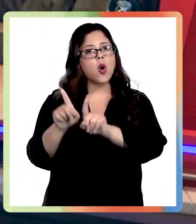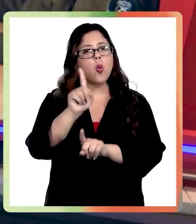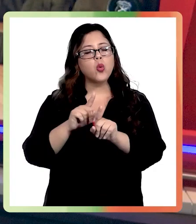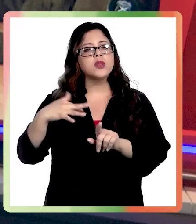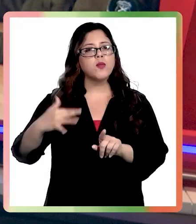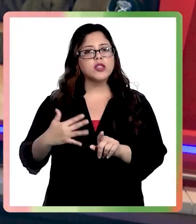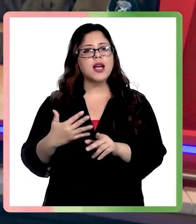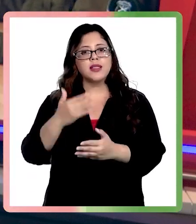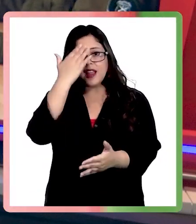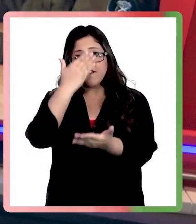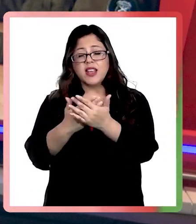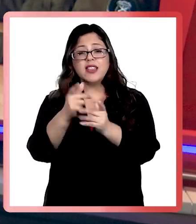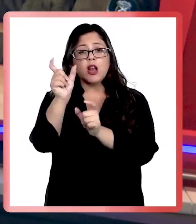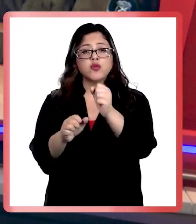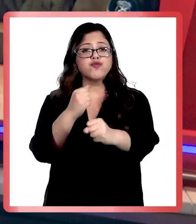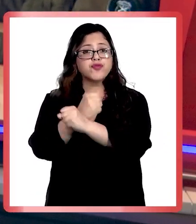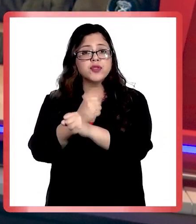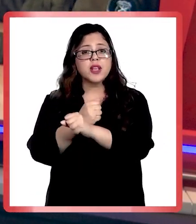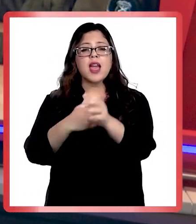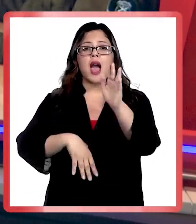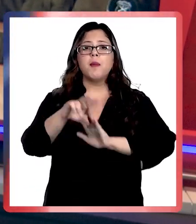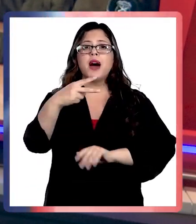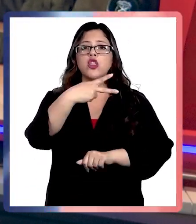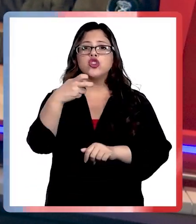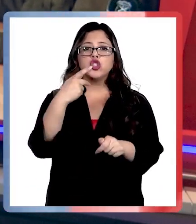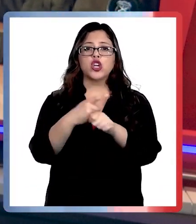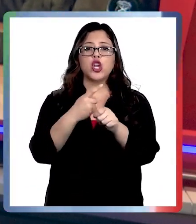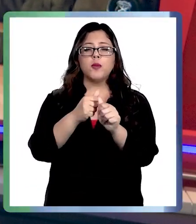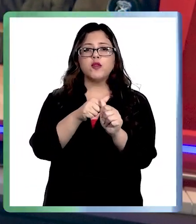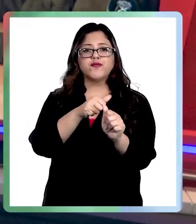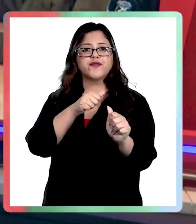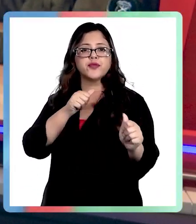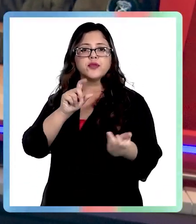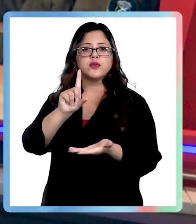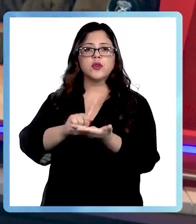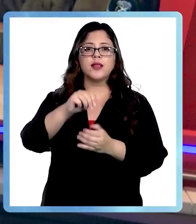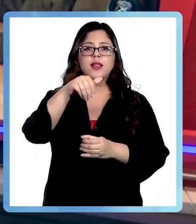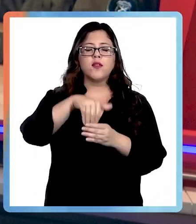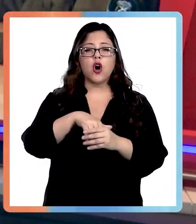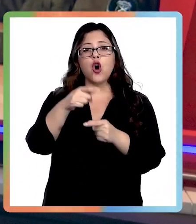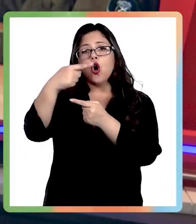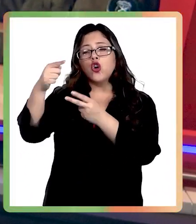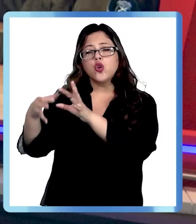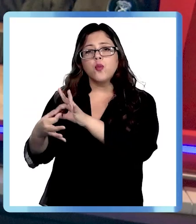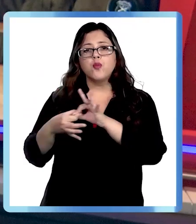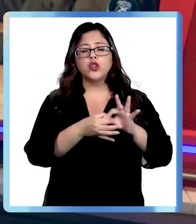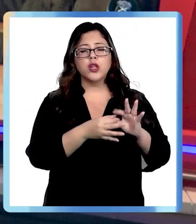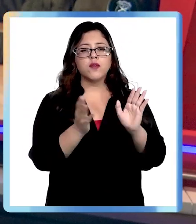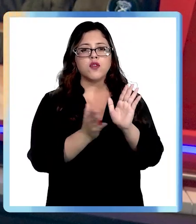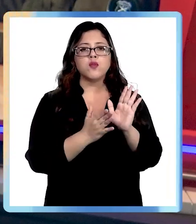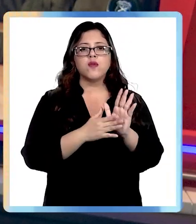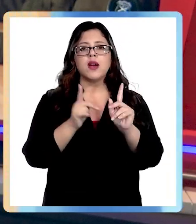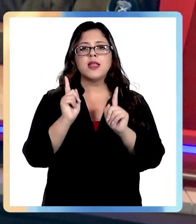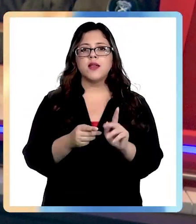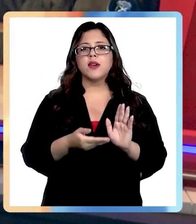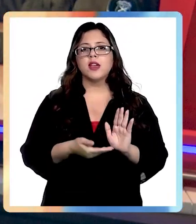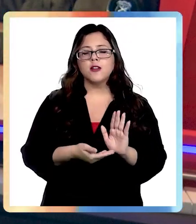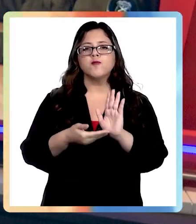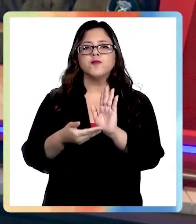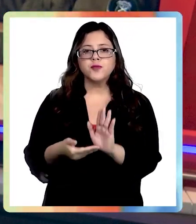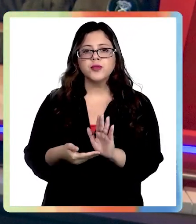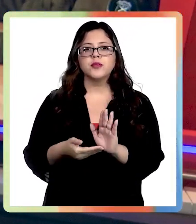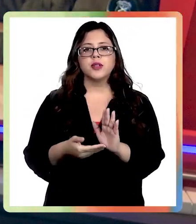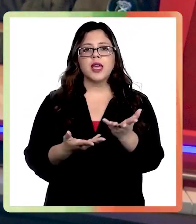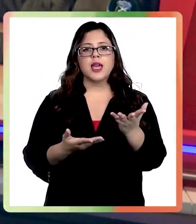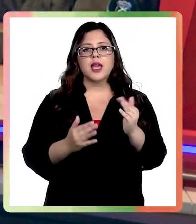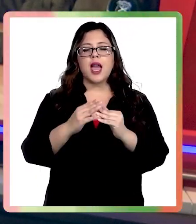carabineros es estar a más de 200 kilómetros del local de votación. Las otras razones y pruebas deben ser presentadas ante el juez